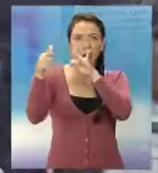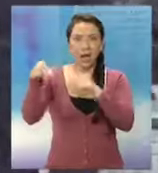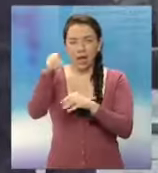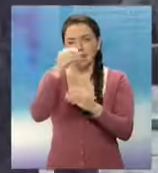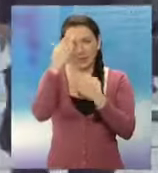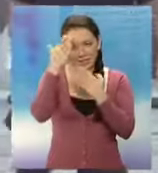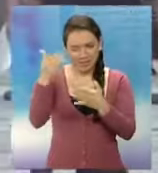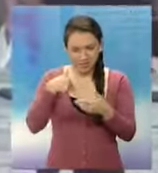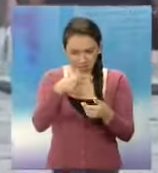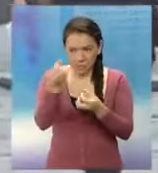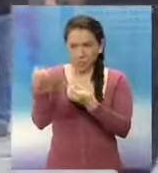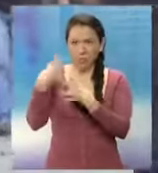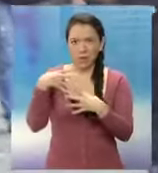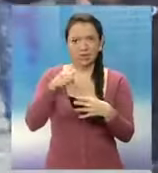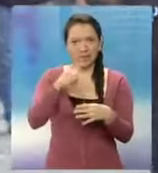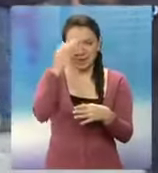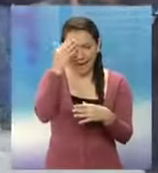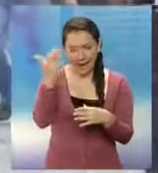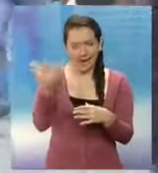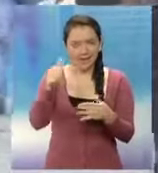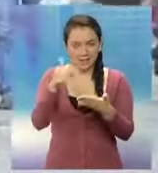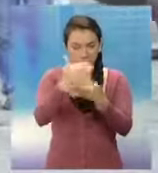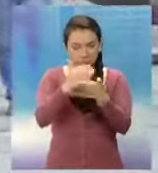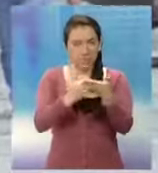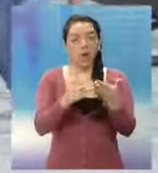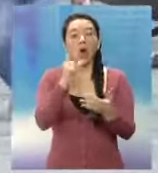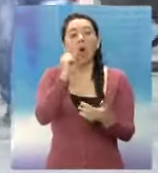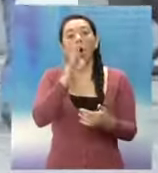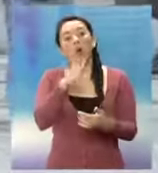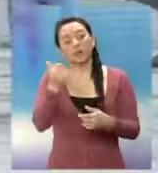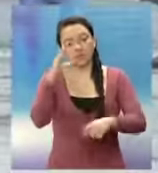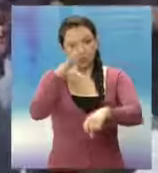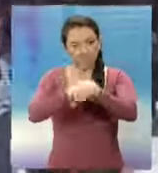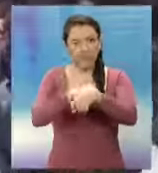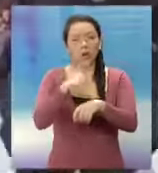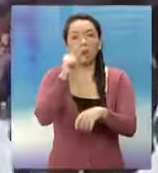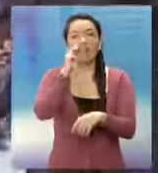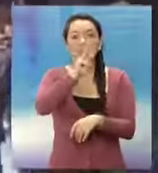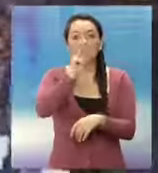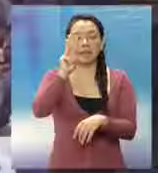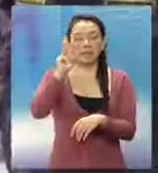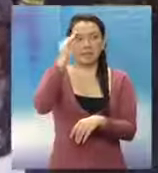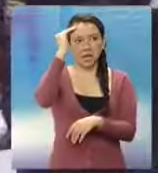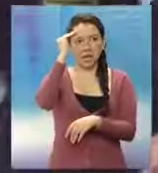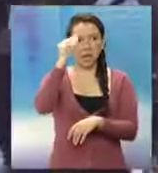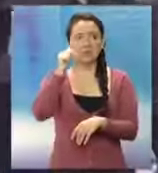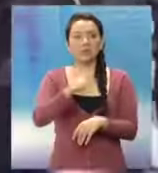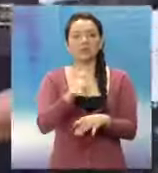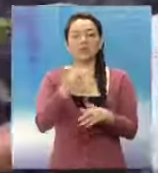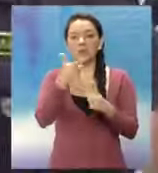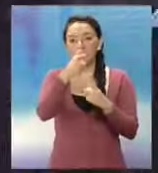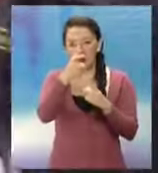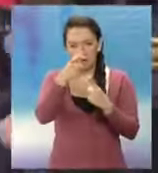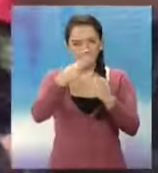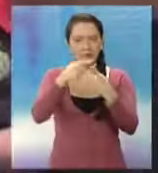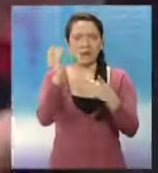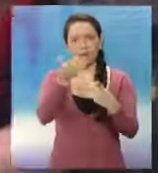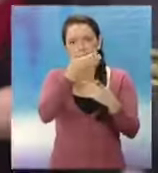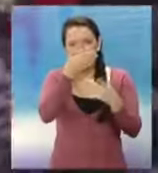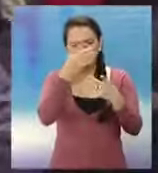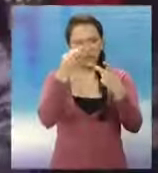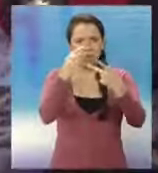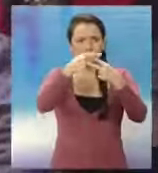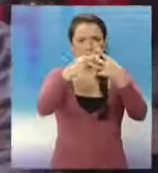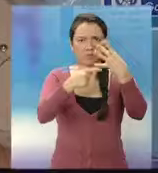El tercer capturado en Cobán, Alta Verapaz, fue Ramón Antonio Popluc, de 33 años, sindicado de robo agravado, asesinato, plagio y secuestro.